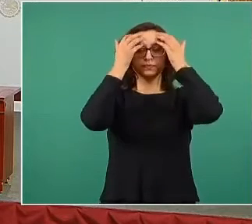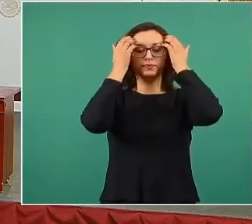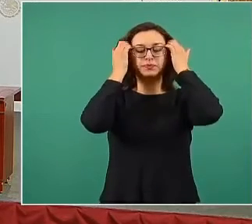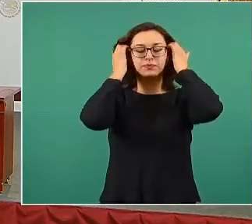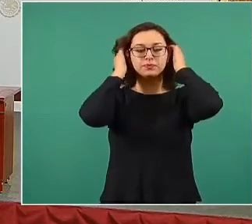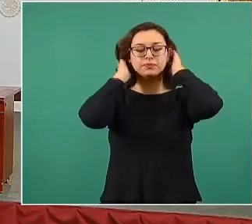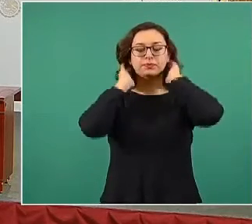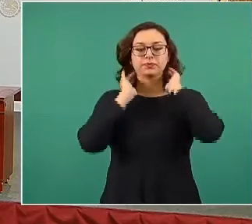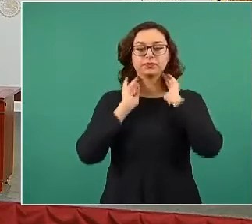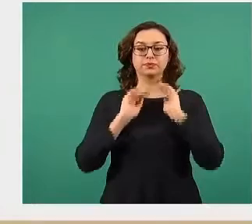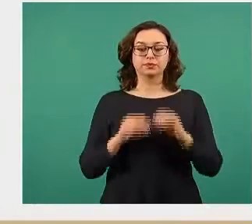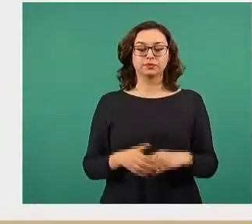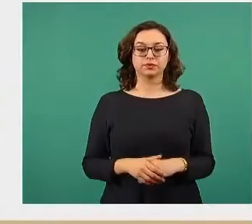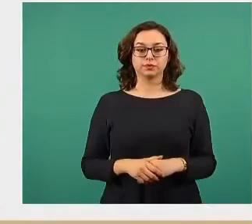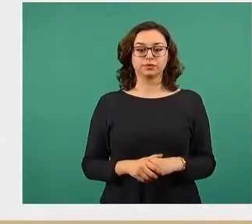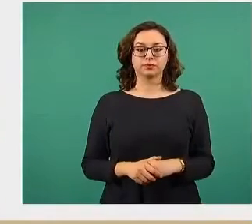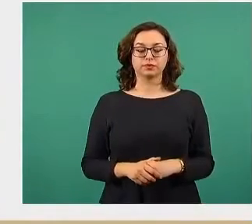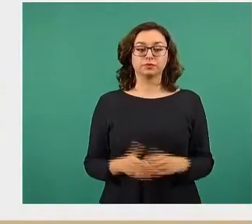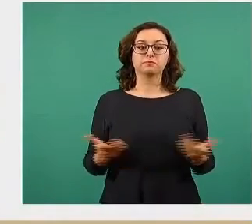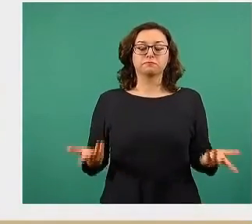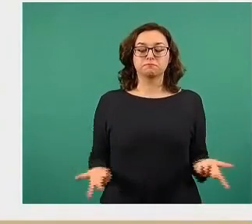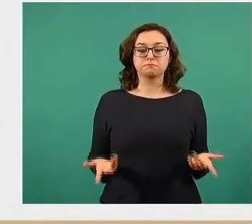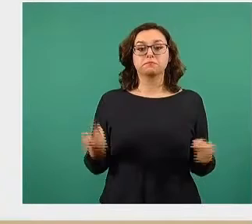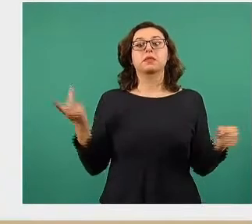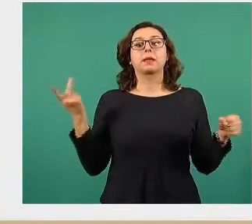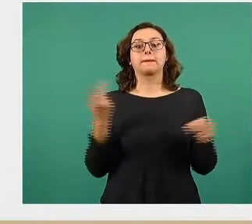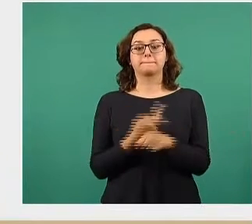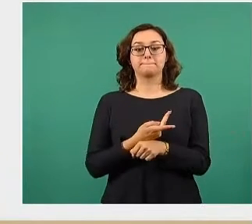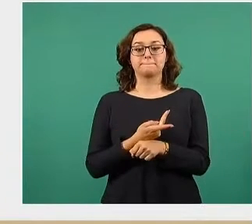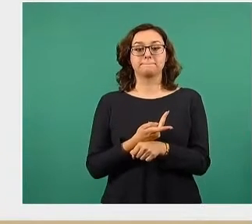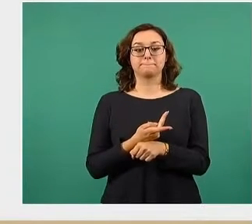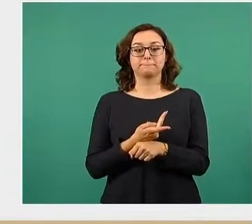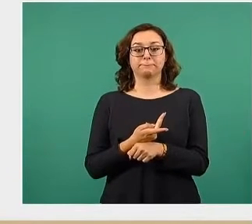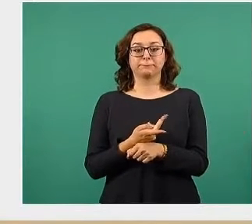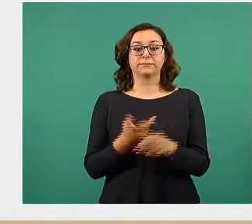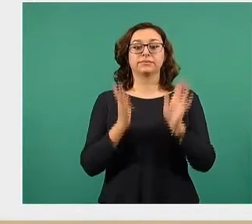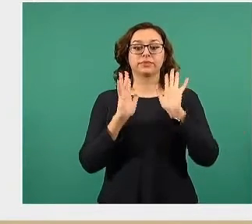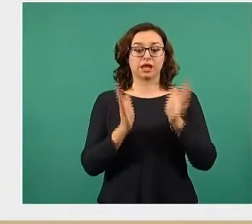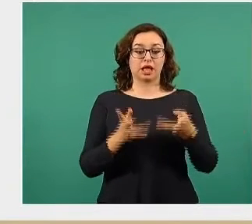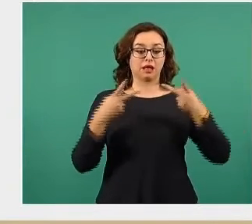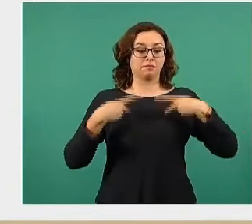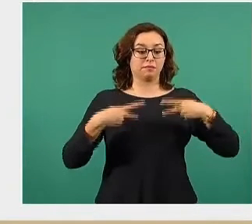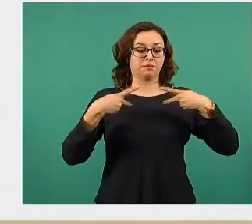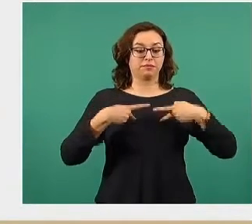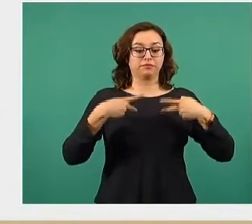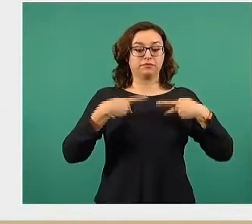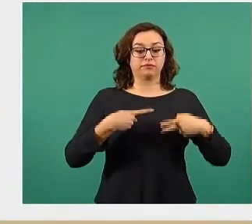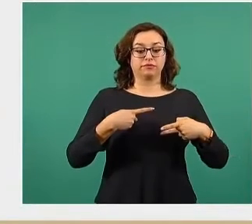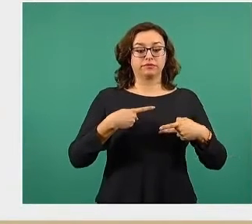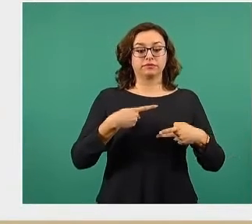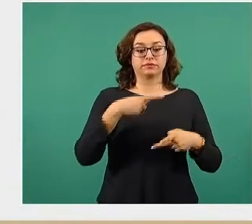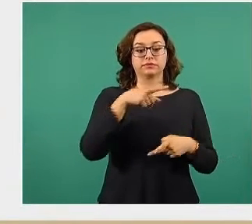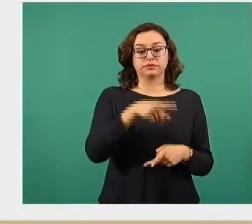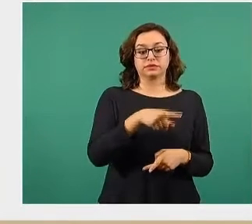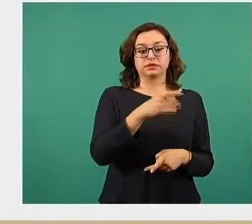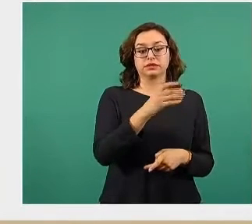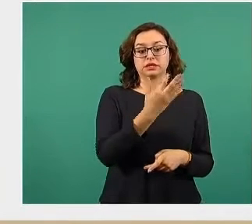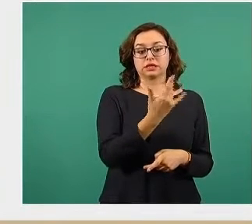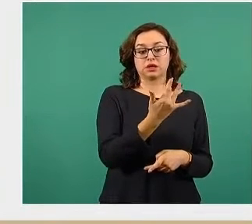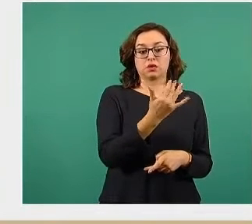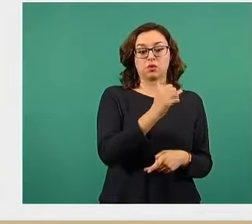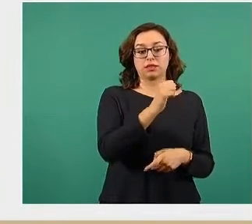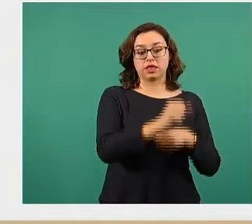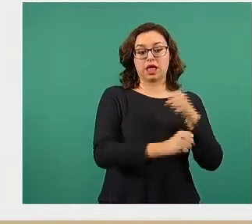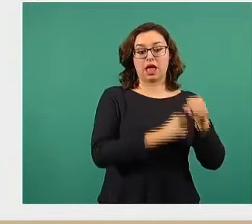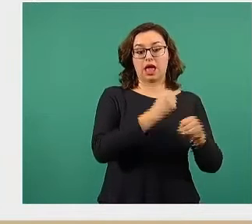En este aspecto, entonces, después de haber vacunado a las personas de más de 50 años o de 50 años